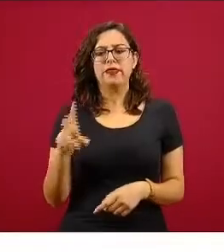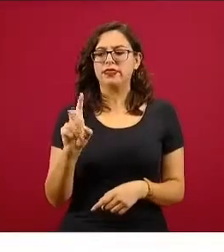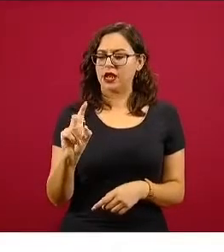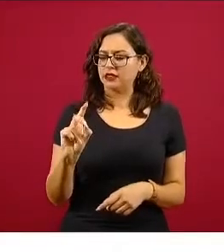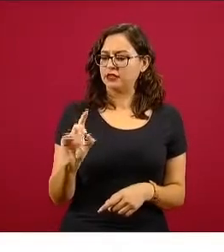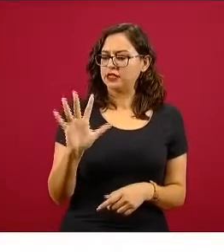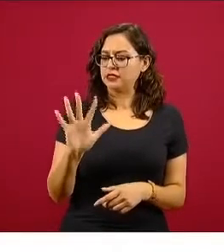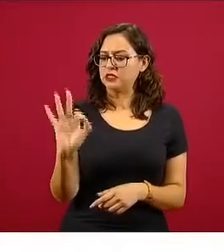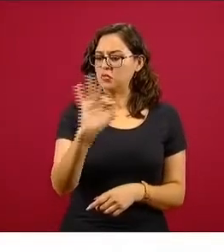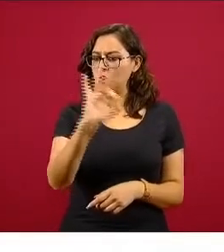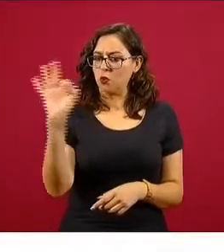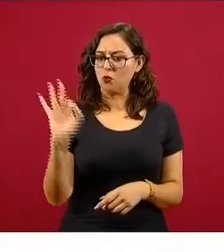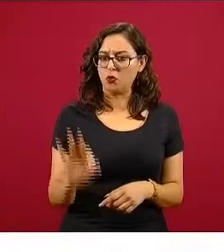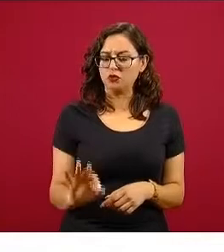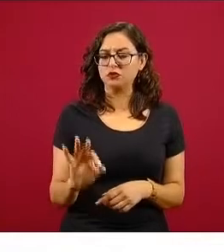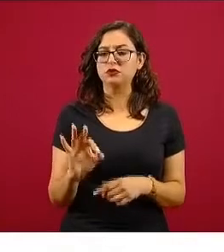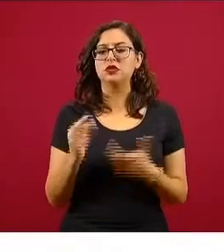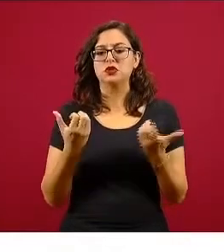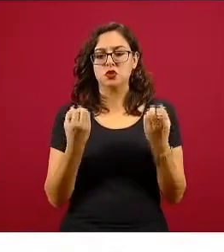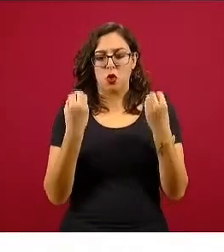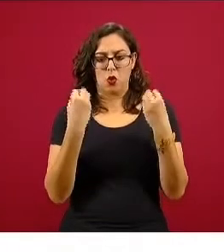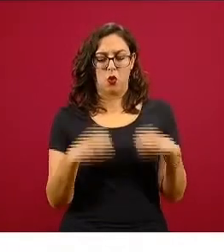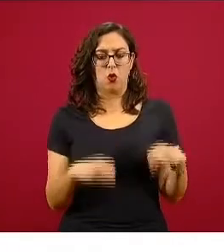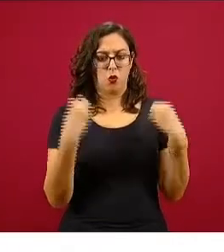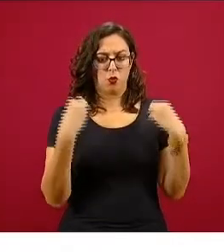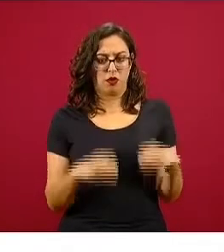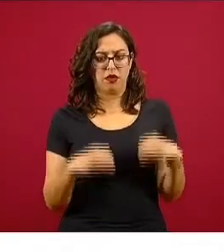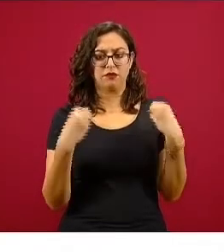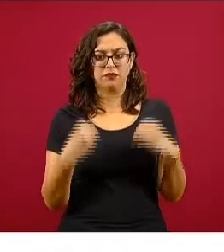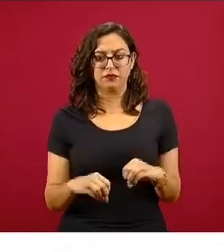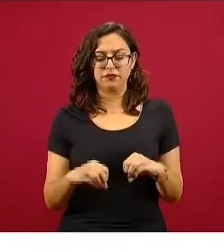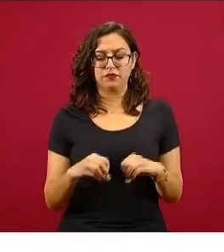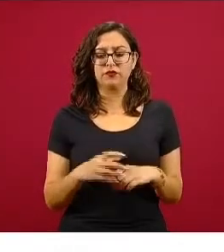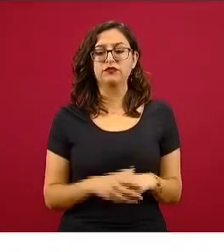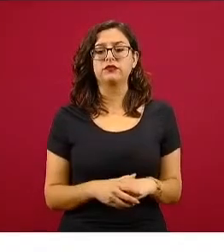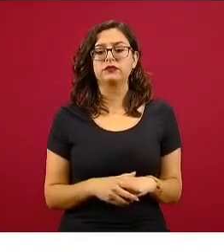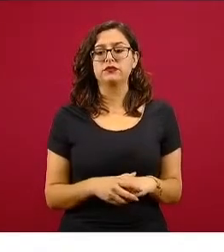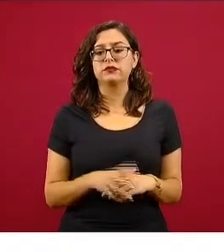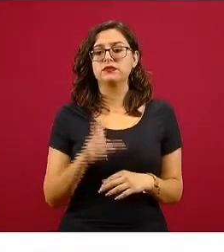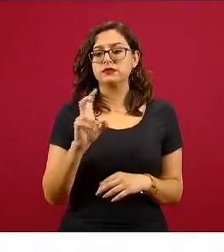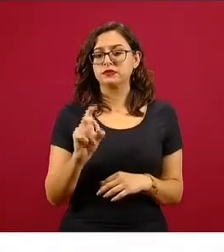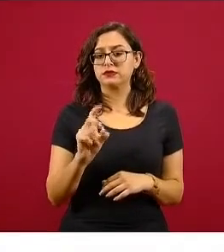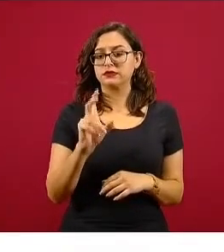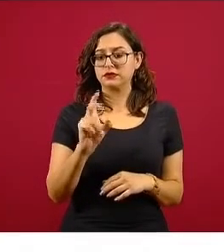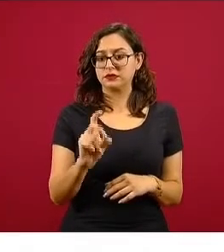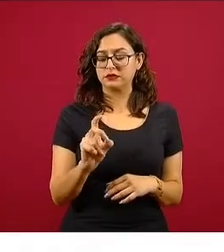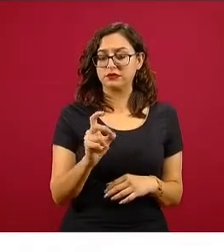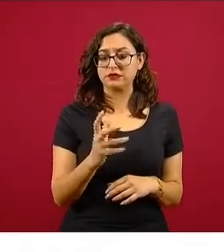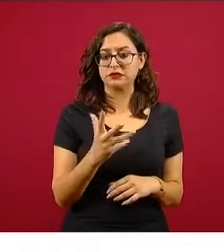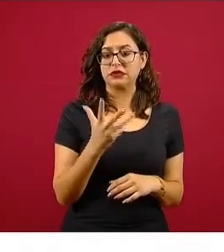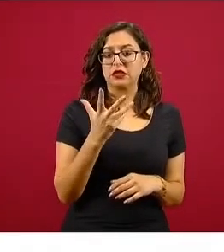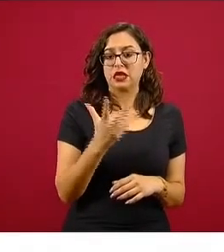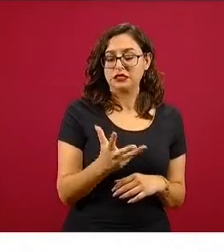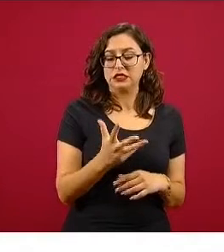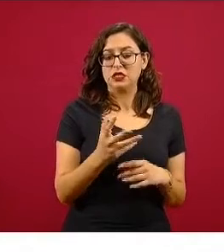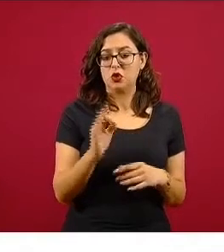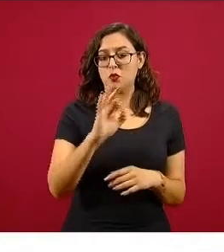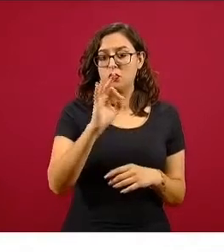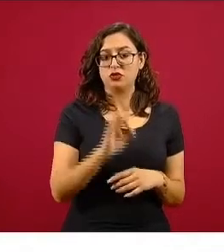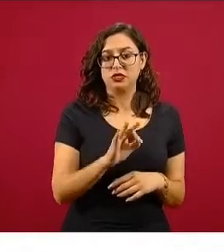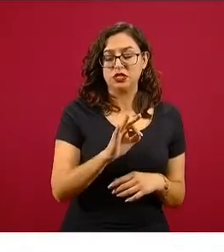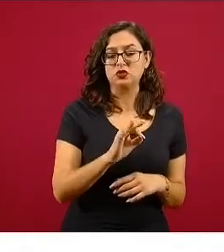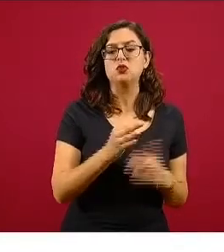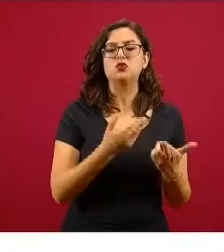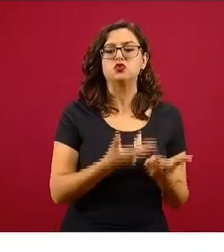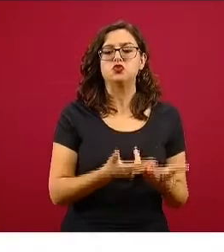la media para el día de hoy, con al menos también 35 por ciento de disponibilidad en todas las entidades